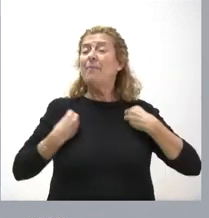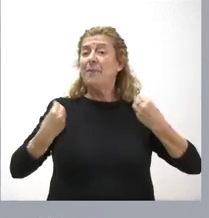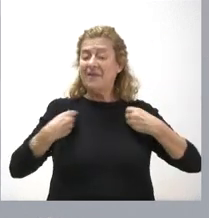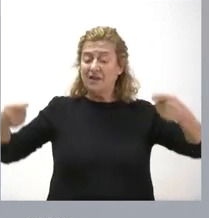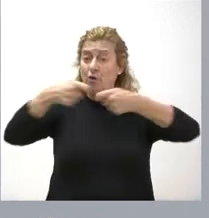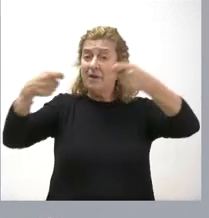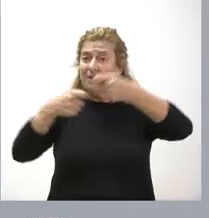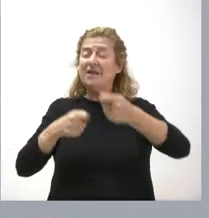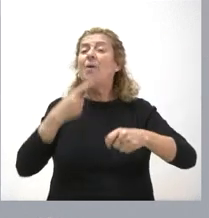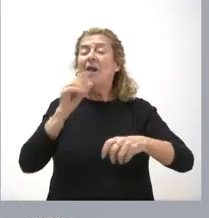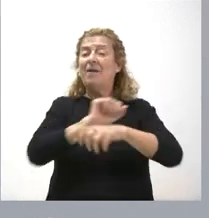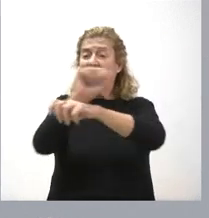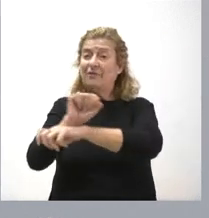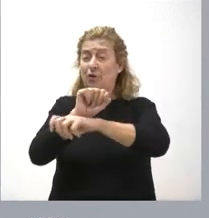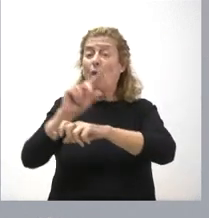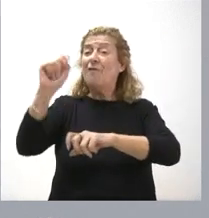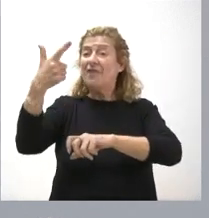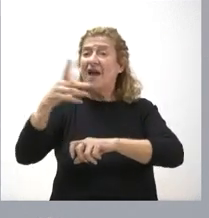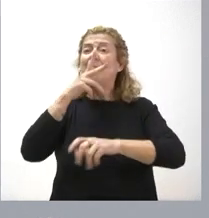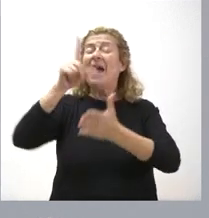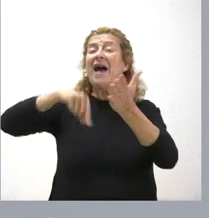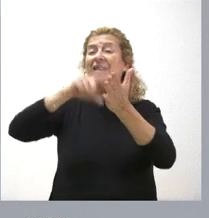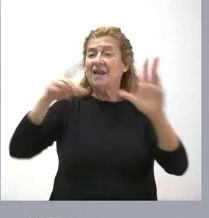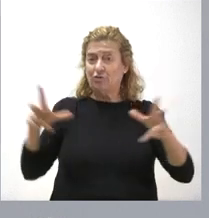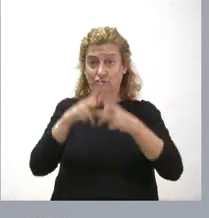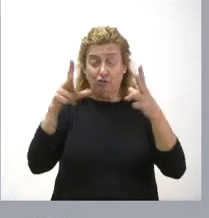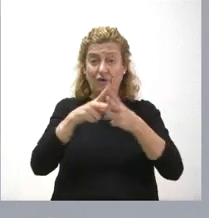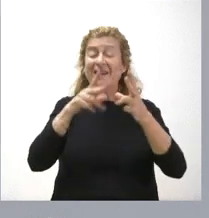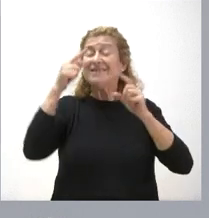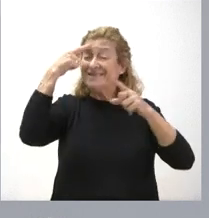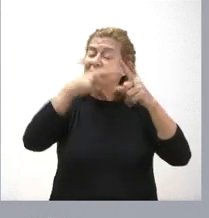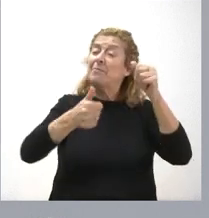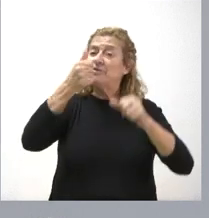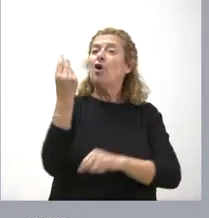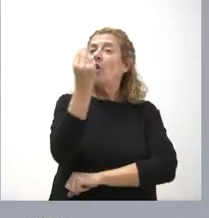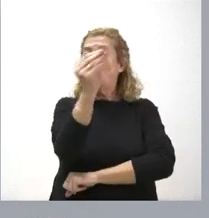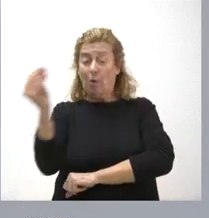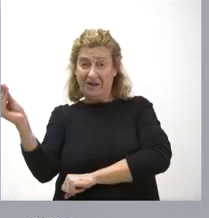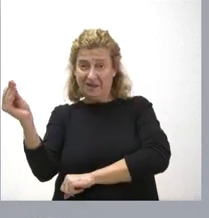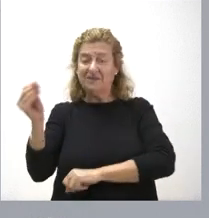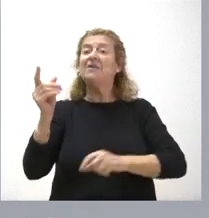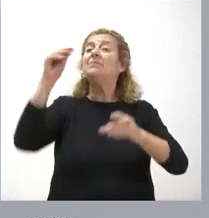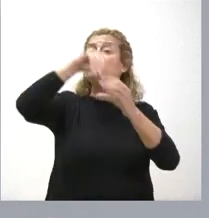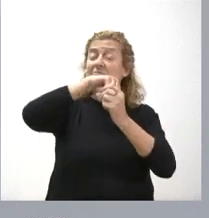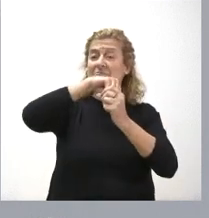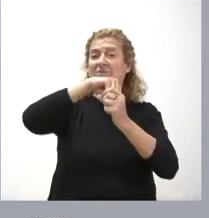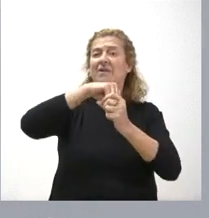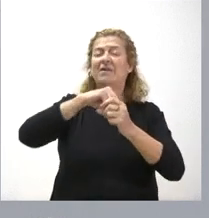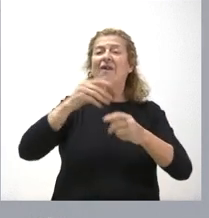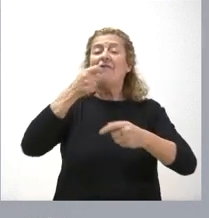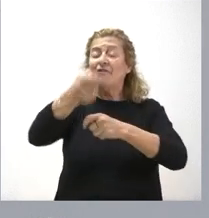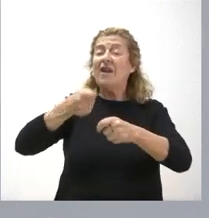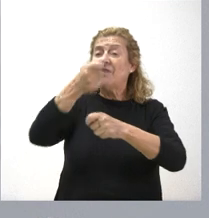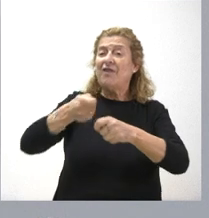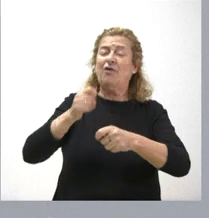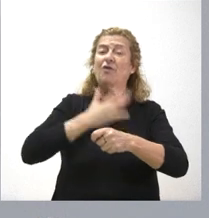de protección, destinadas al querer social principalmente para jóvenes. Forman parte de la financiación europea